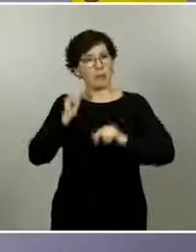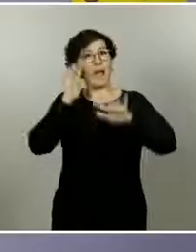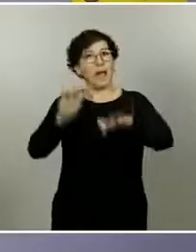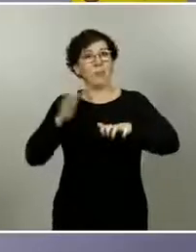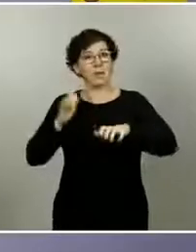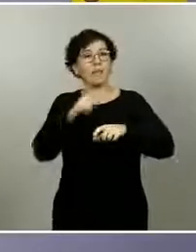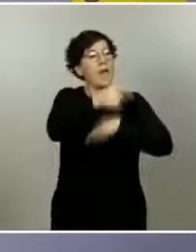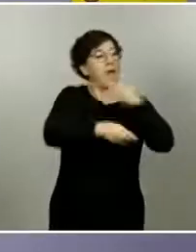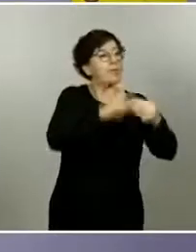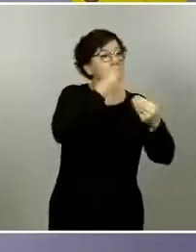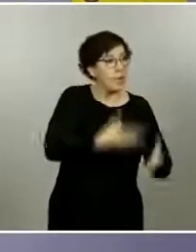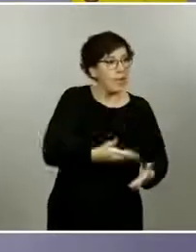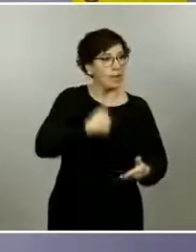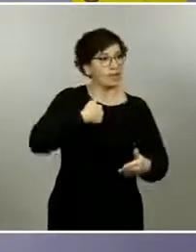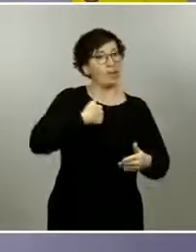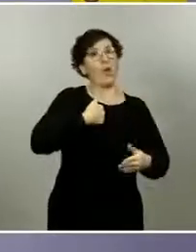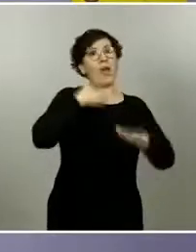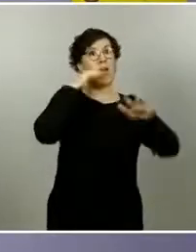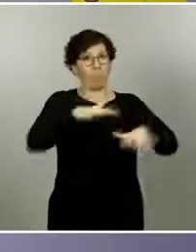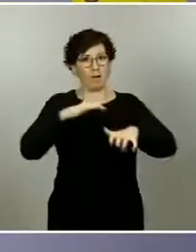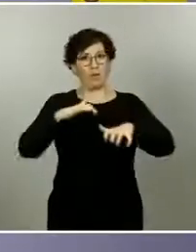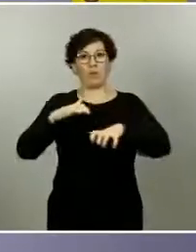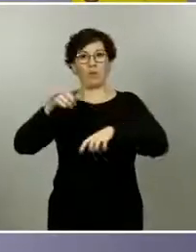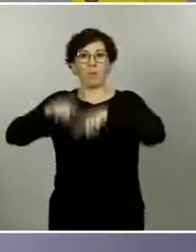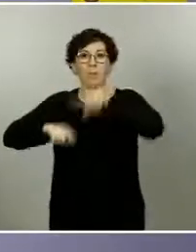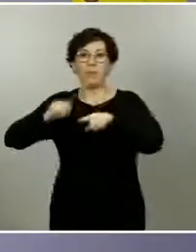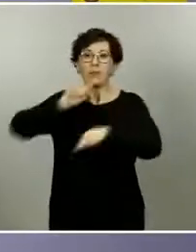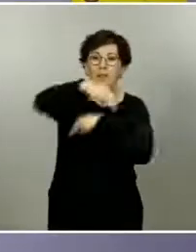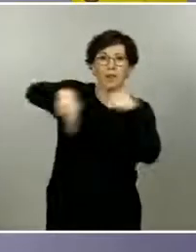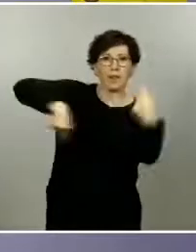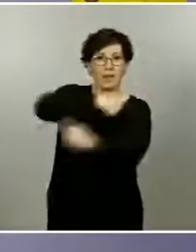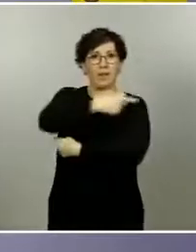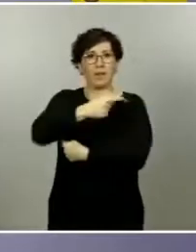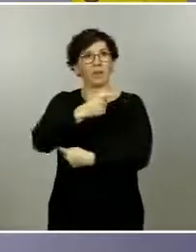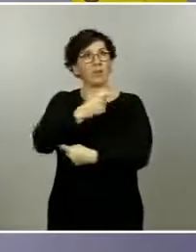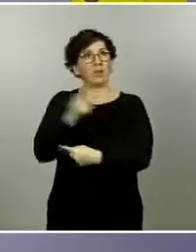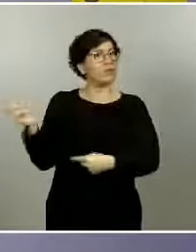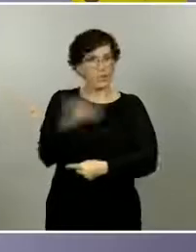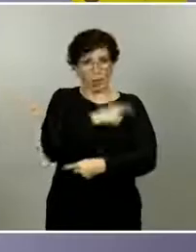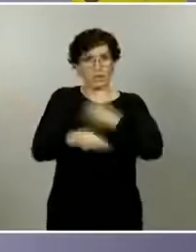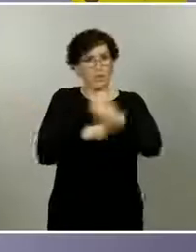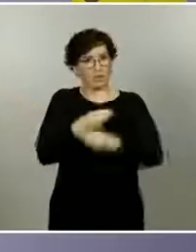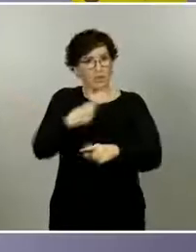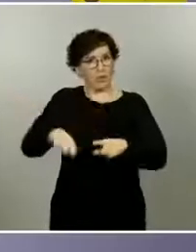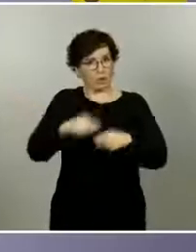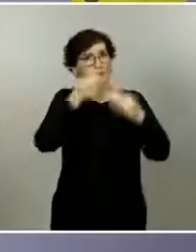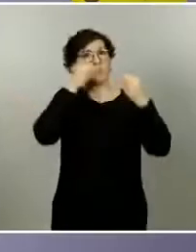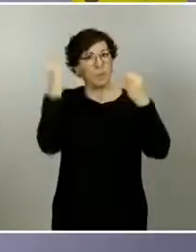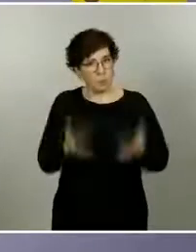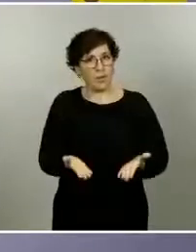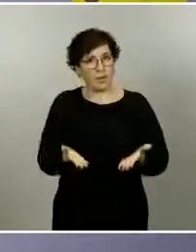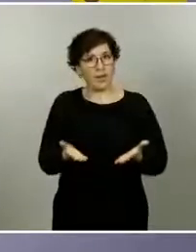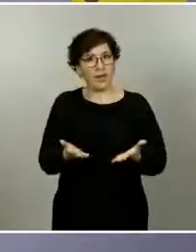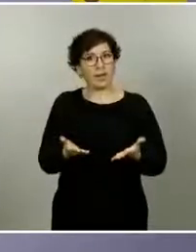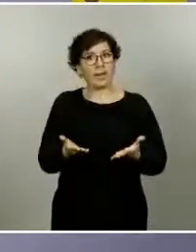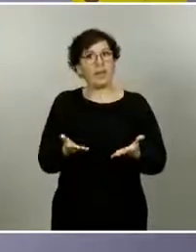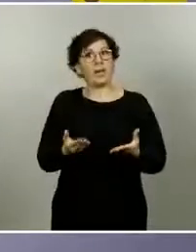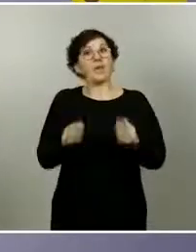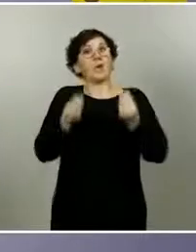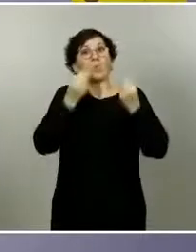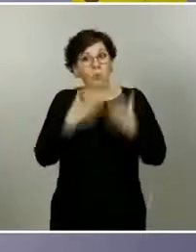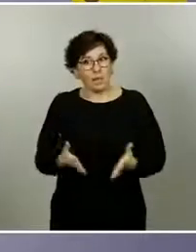todos de lo que ha hecho bien cada una de las comunidades autónomas todas han hecho muchísimas cosas muy bien pero muchas cosas también muy bien